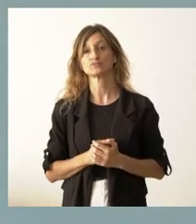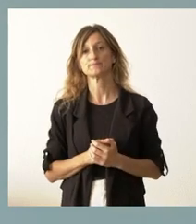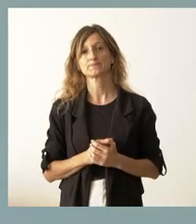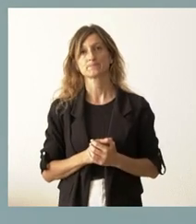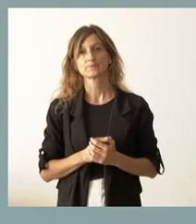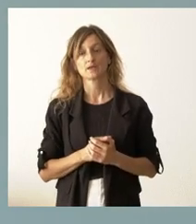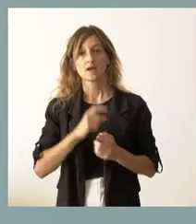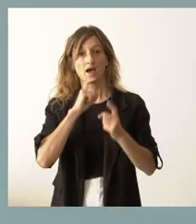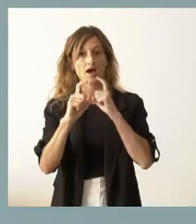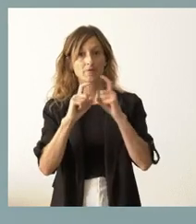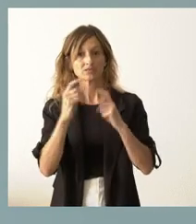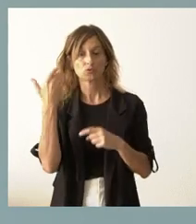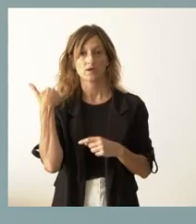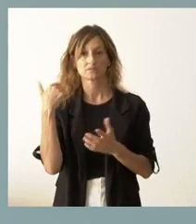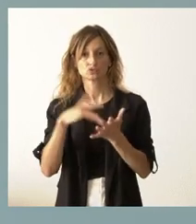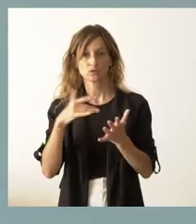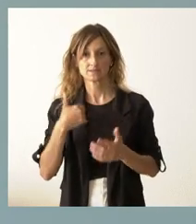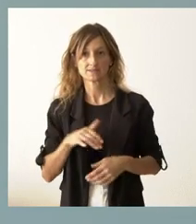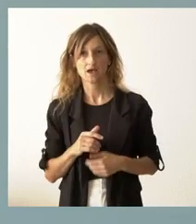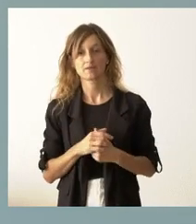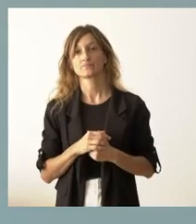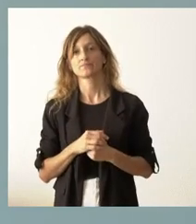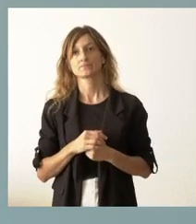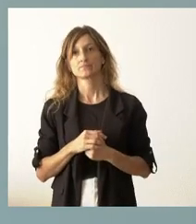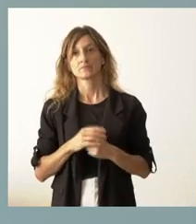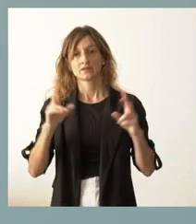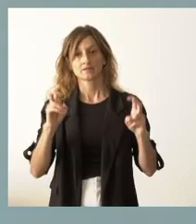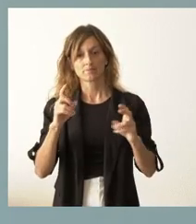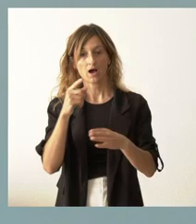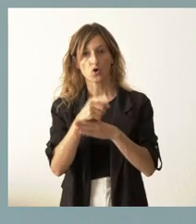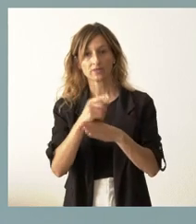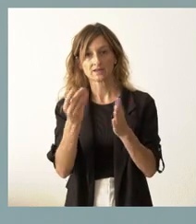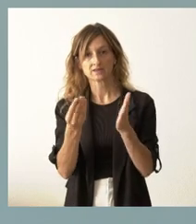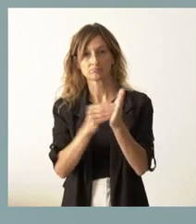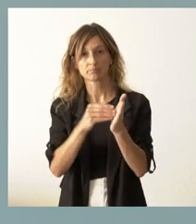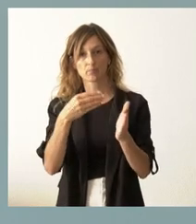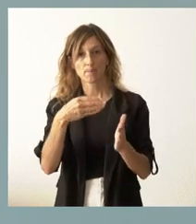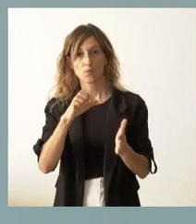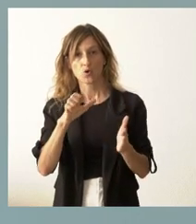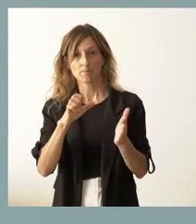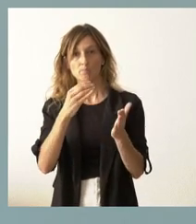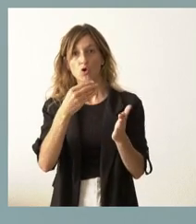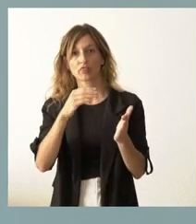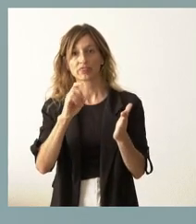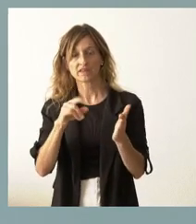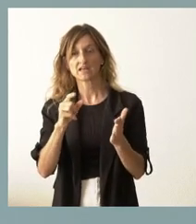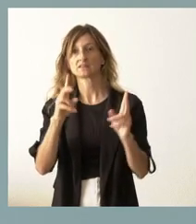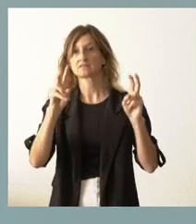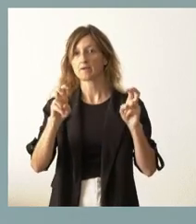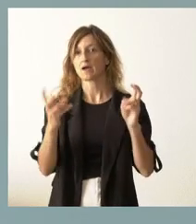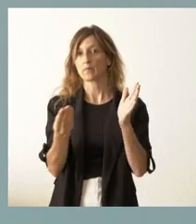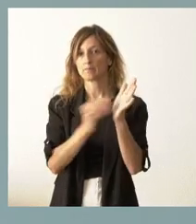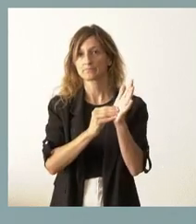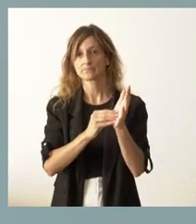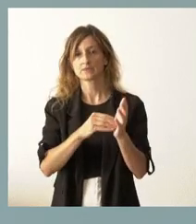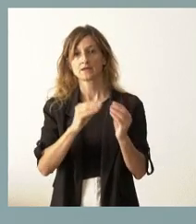comunicaciones de los que veníamos haciendo ya, de las órdenes que han sido convocadas en el boletín, y les comunico alguna nueva que yo creo que es de interés